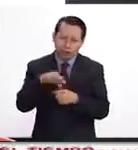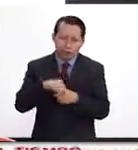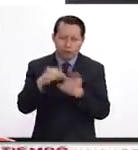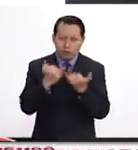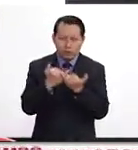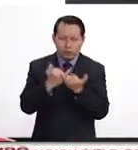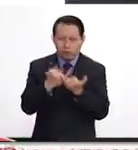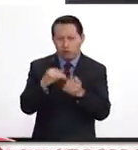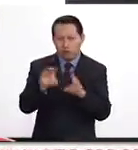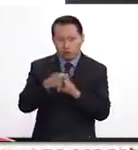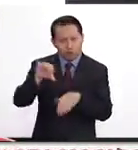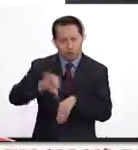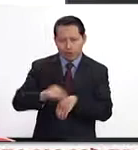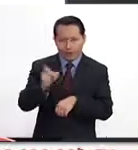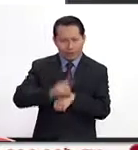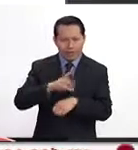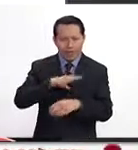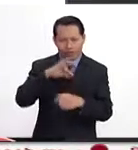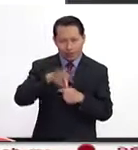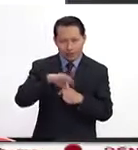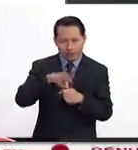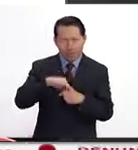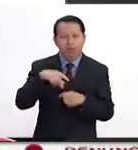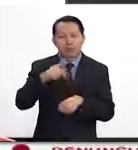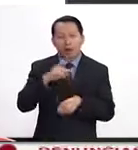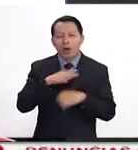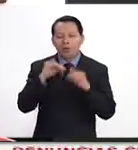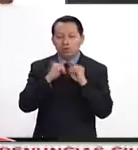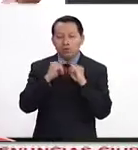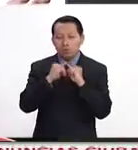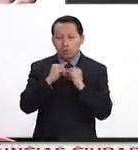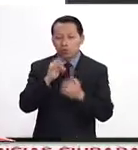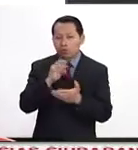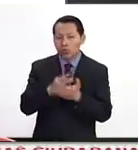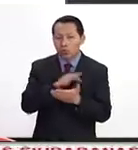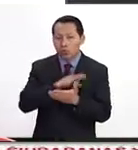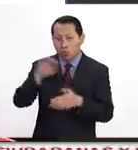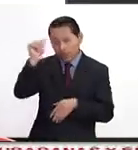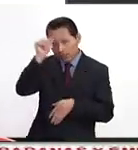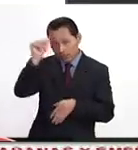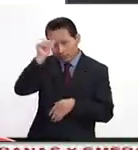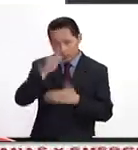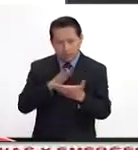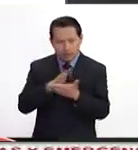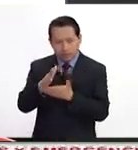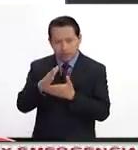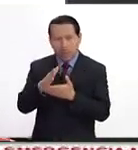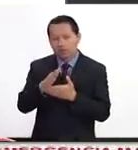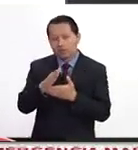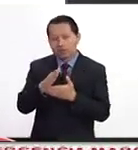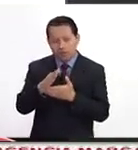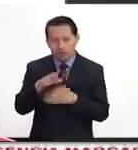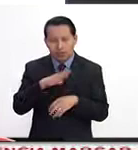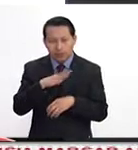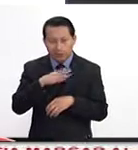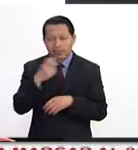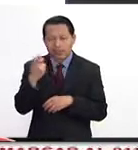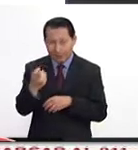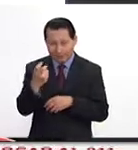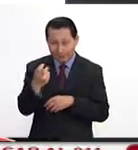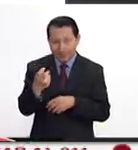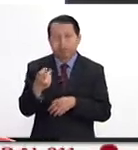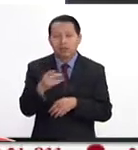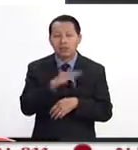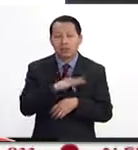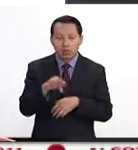del día de hoy, pero también hay instituciones que solamente pueden entrar a los clérigos. El caso de esta combinación entre